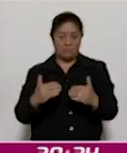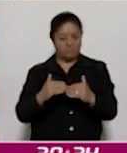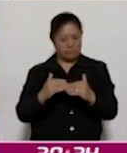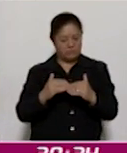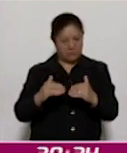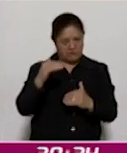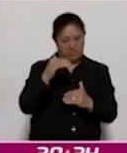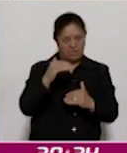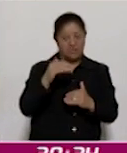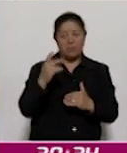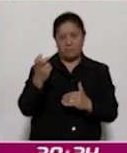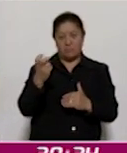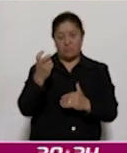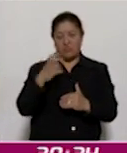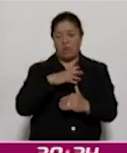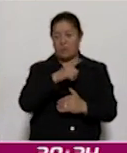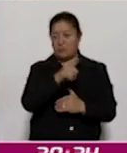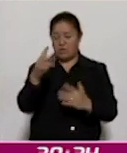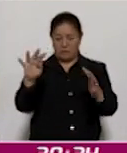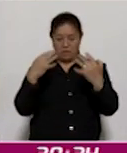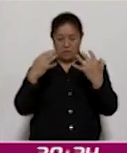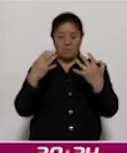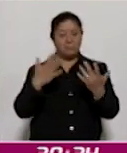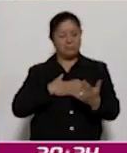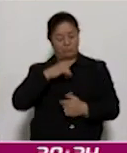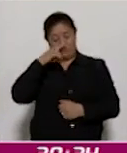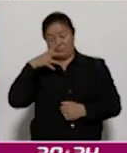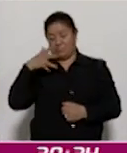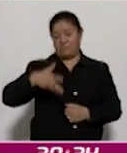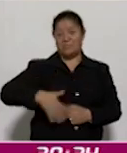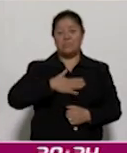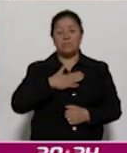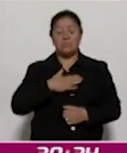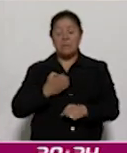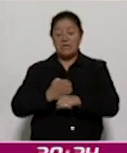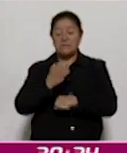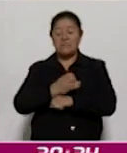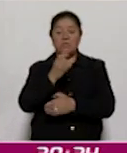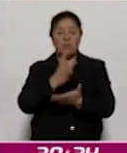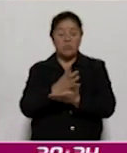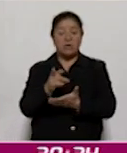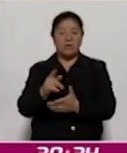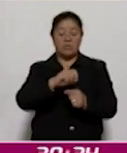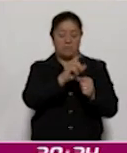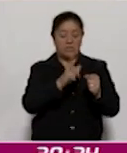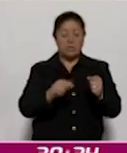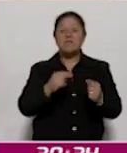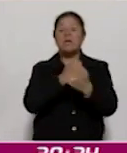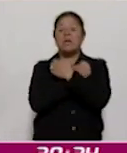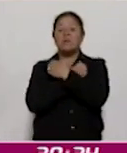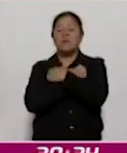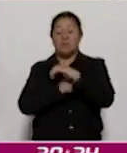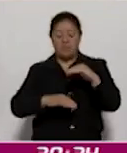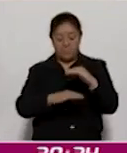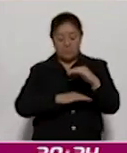decimos con mucho orgullo, en materia de cambio climático, somos el único Estado del país en el que la educación básica y media superior